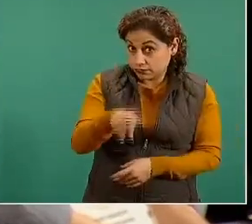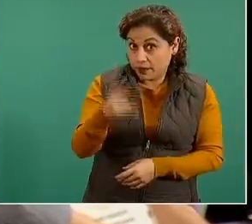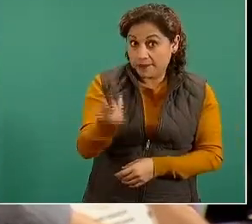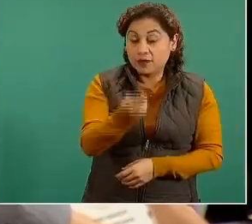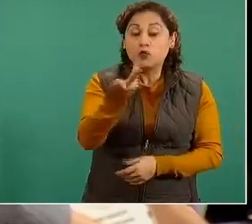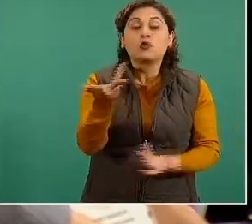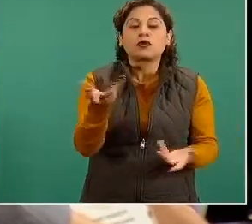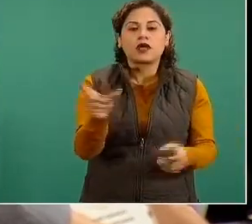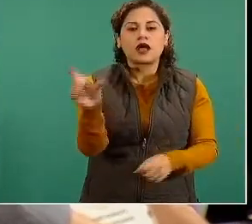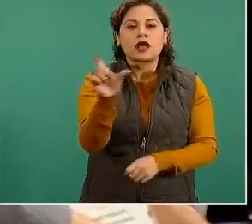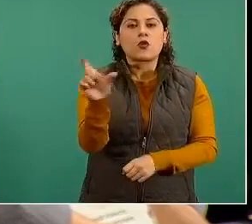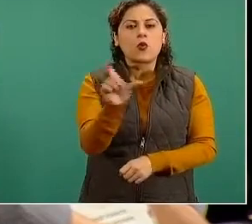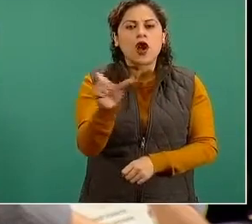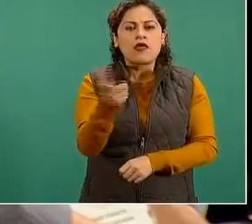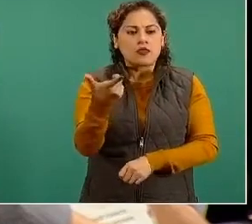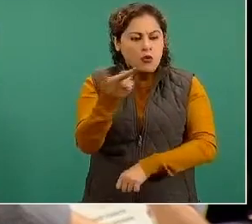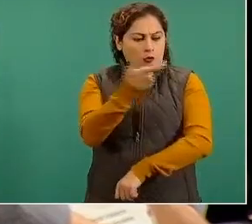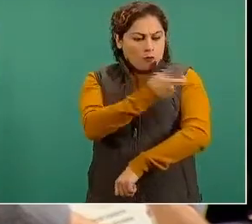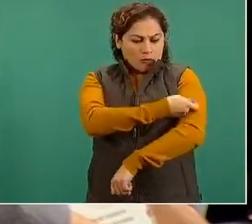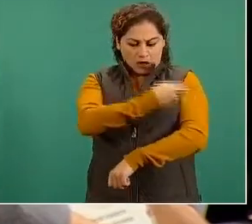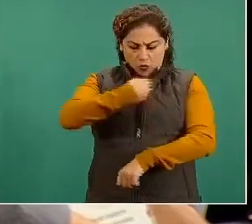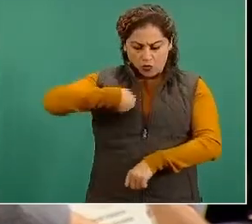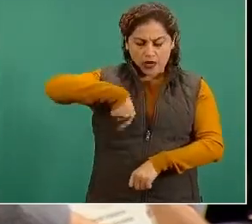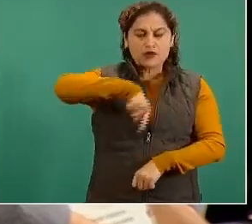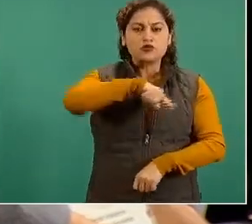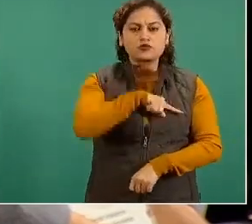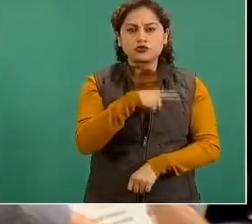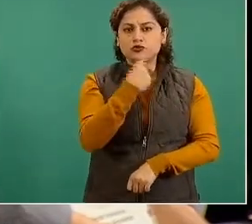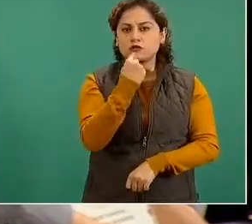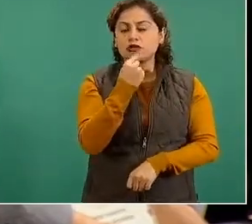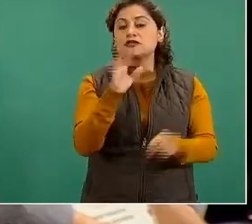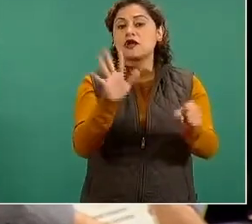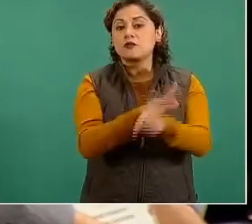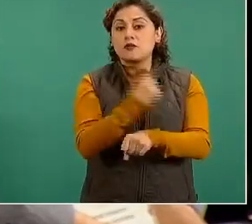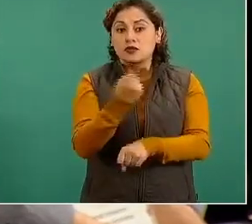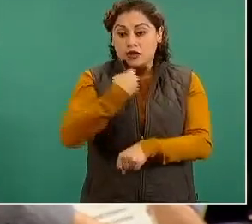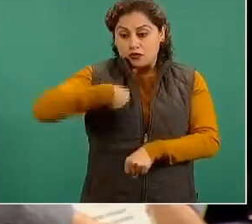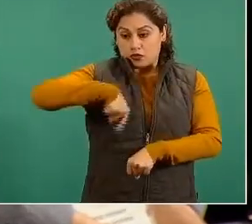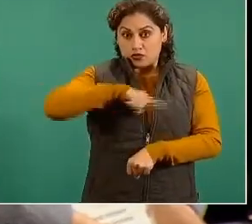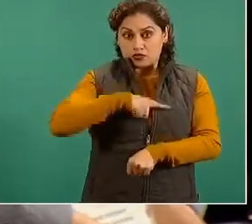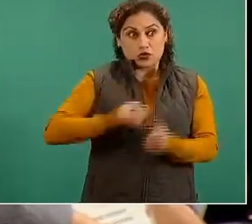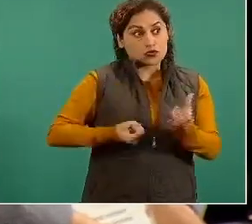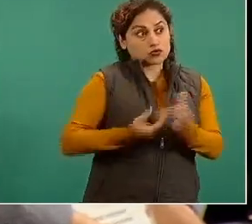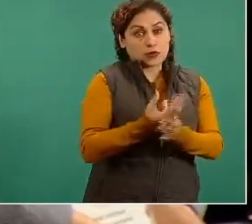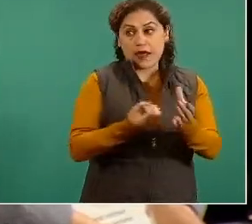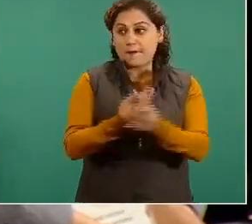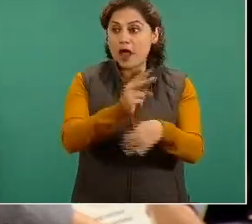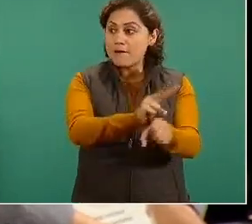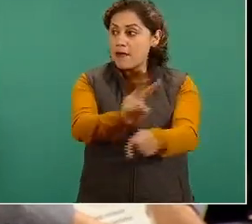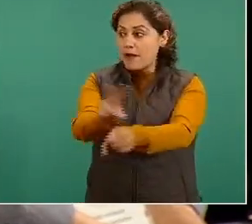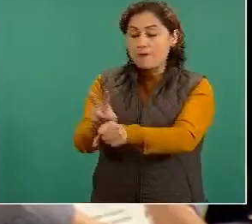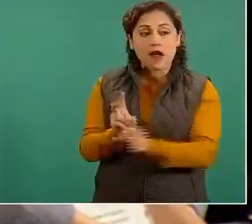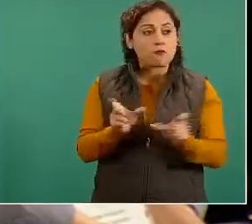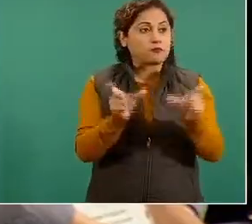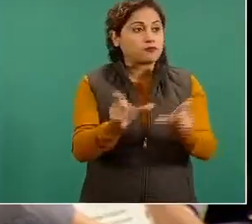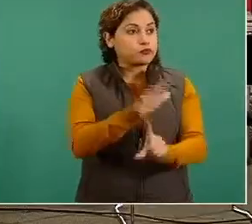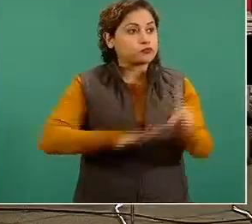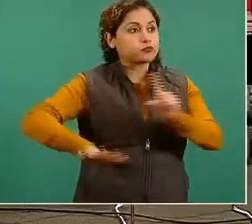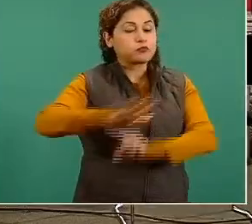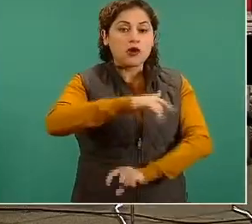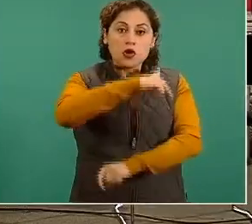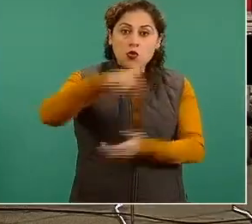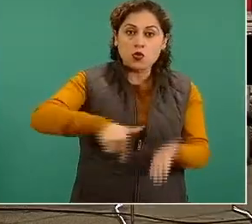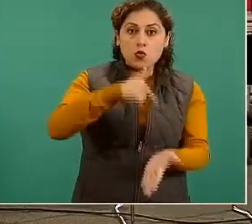van a vacunar? Si también somos los que nos estamos moviendo en zonas, en territorios de alto riesgo, de alta